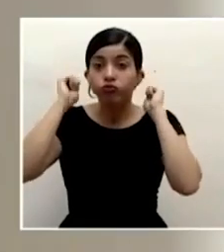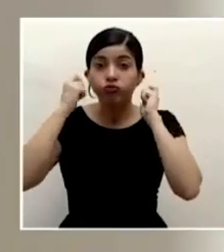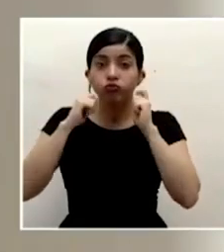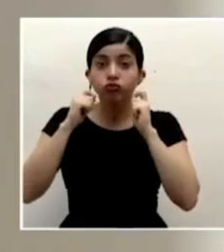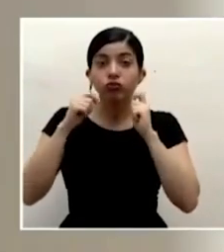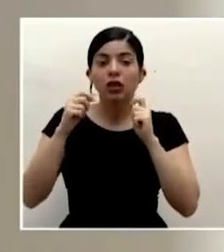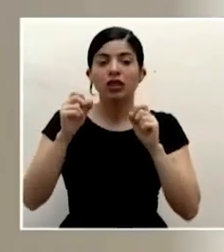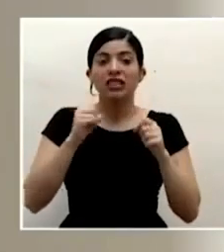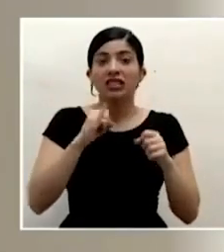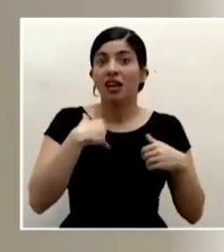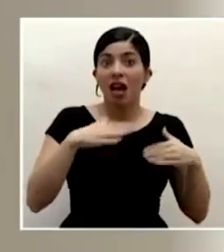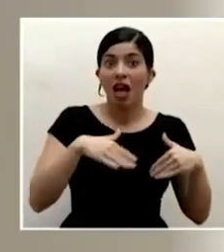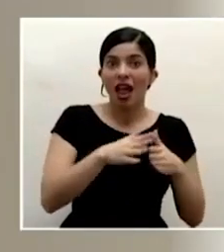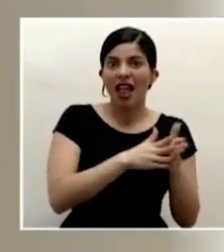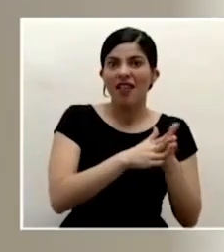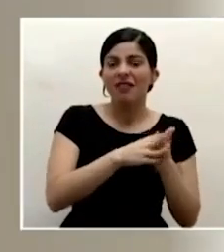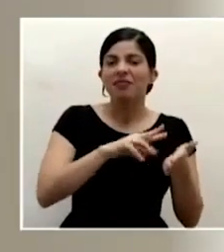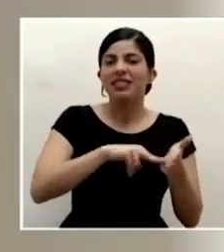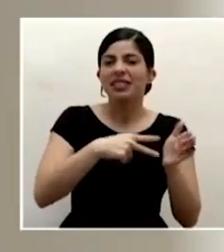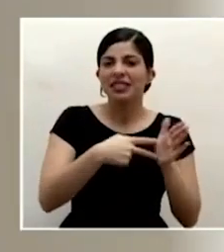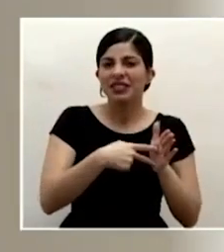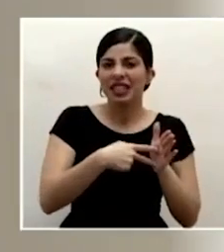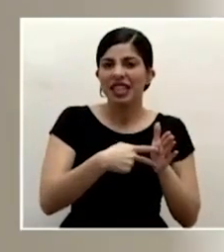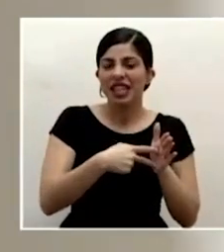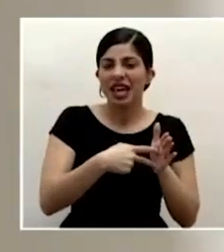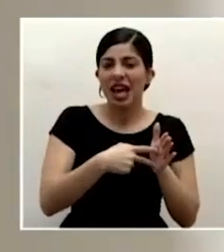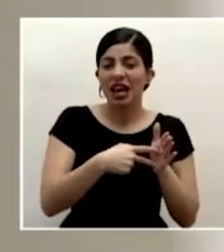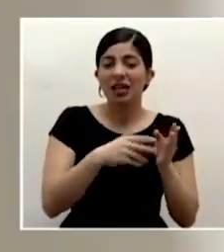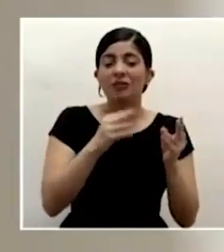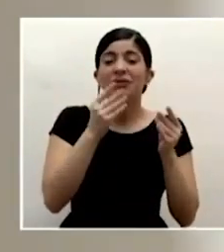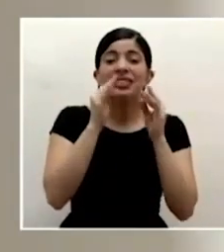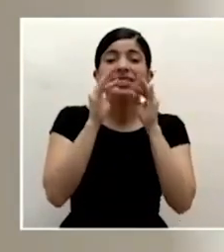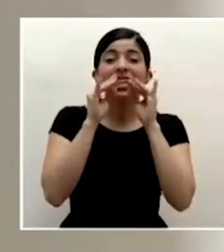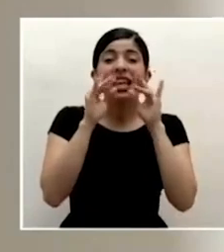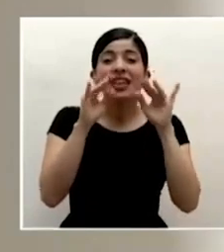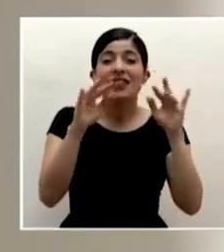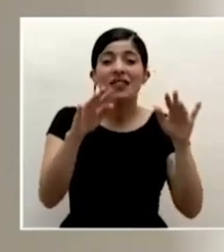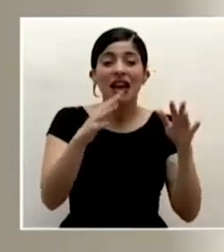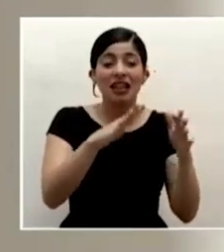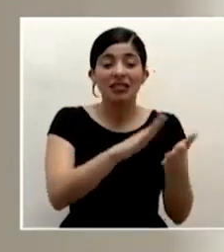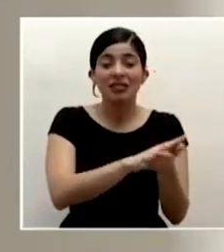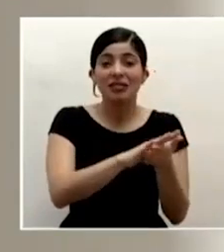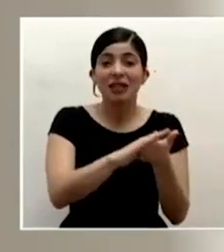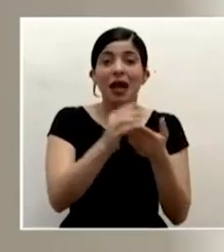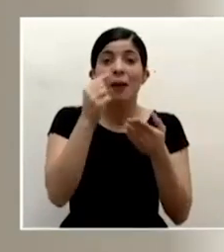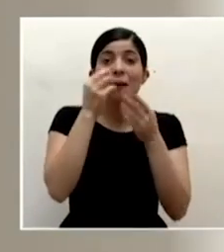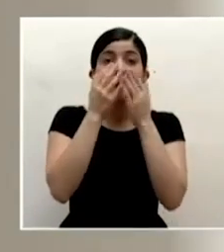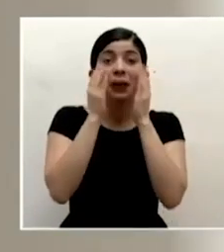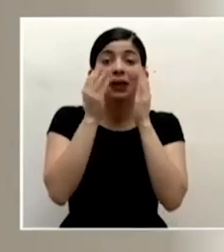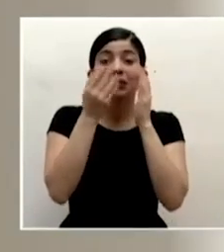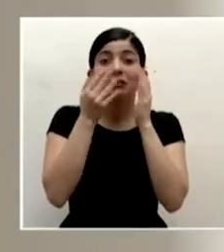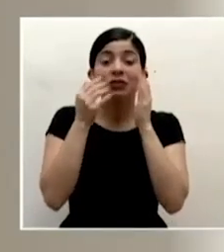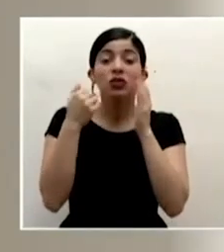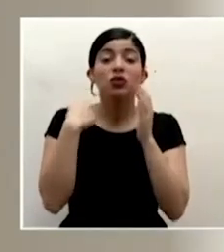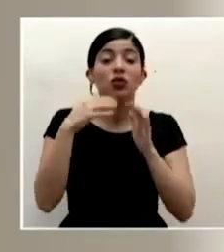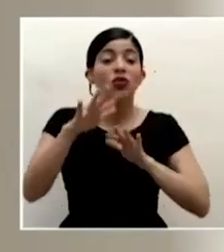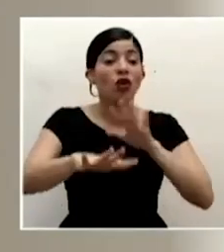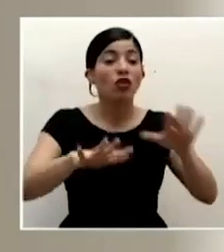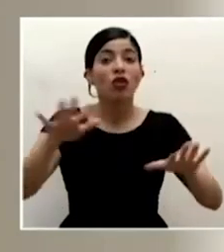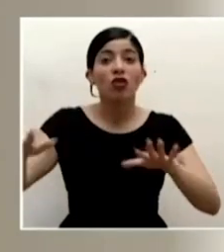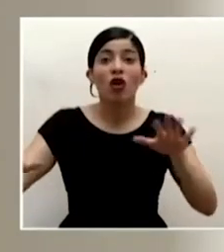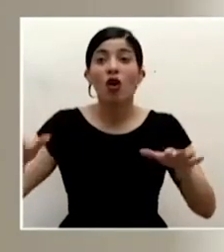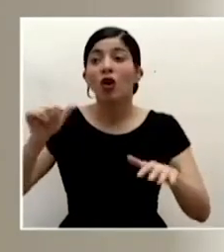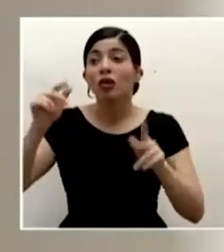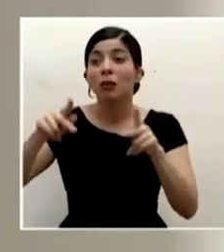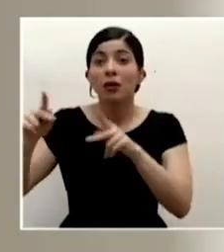también lo que estoy haciendo es que con esas gotitas de saliva que ya están impregnadas en la mascarilla toco otros objetos o a